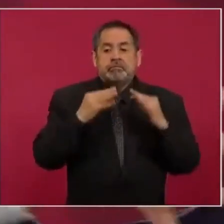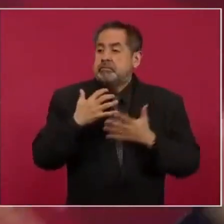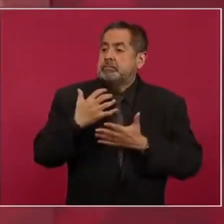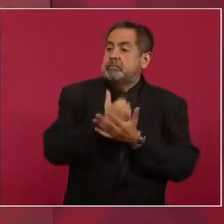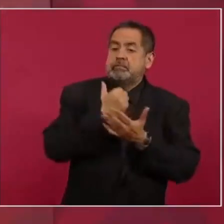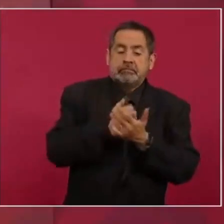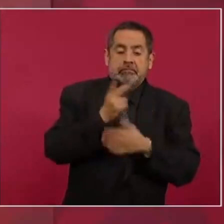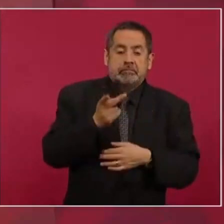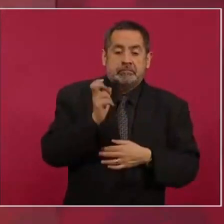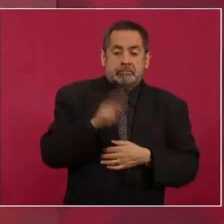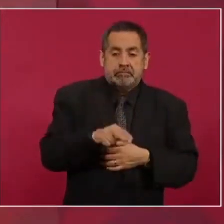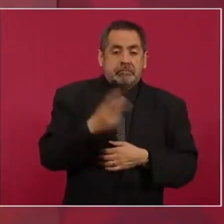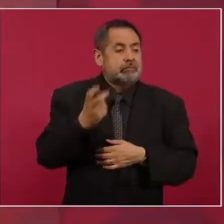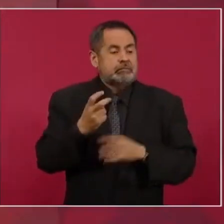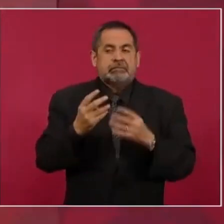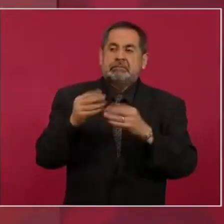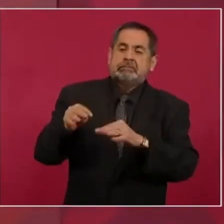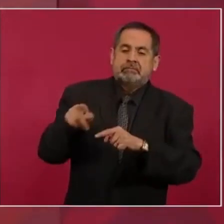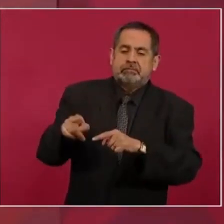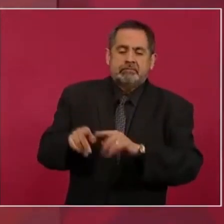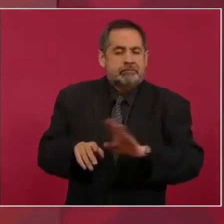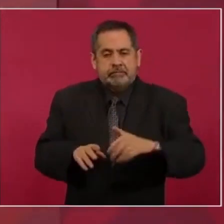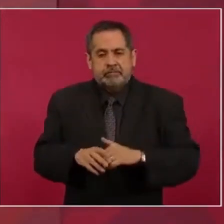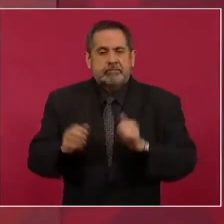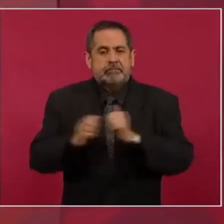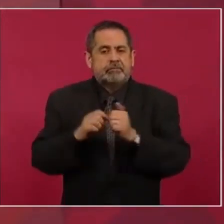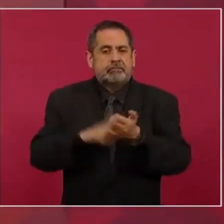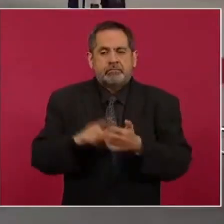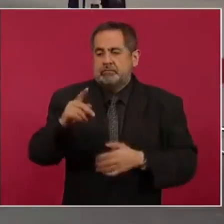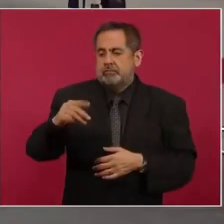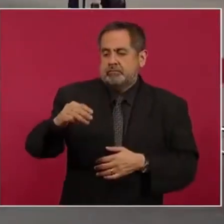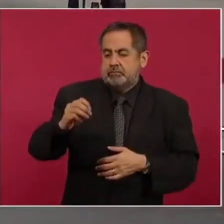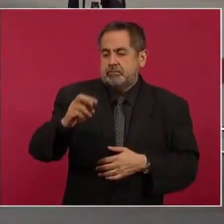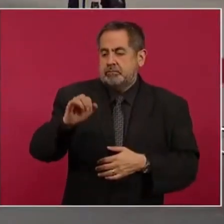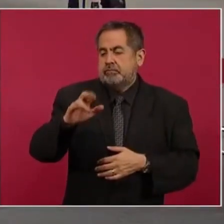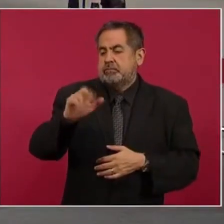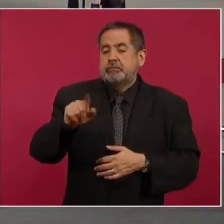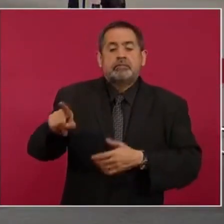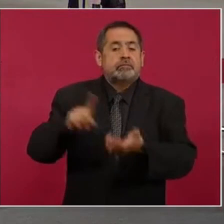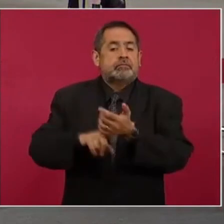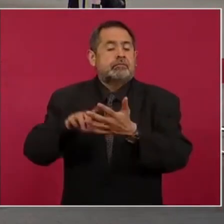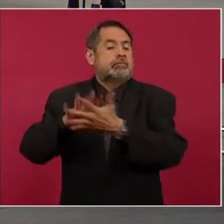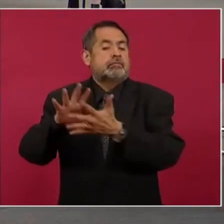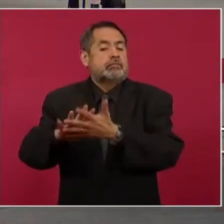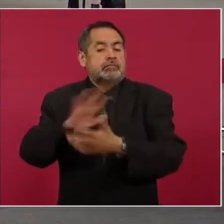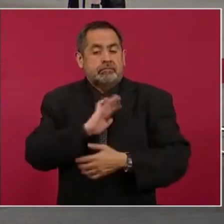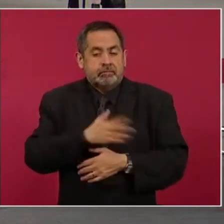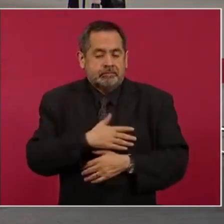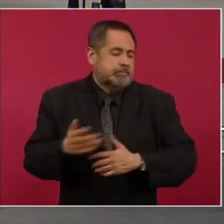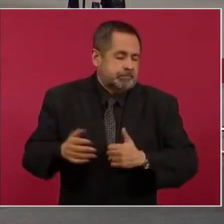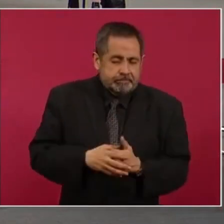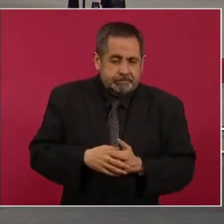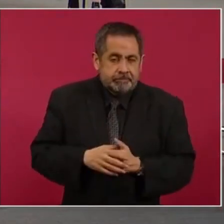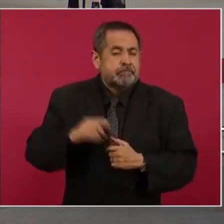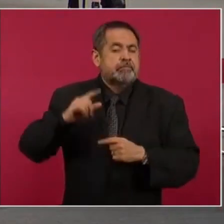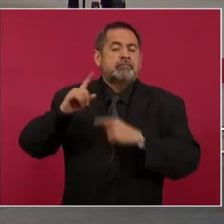el pan con Moreira en la cárcel en España, pues se los tuvieron